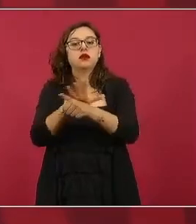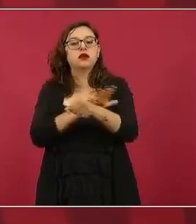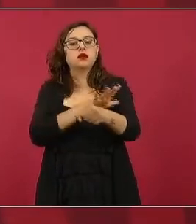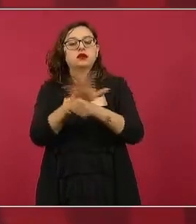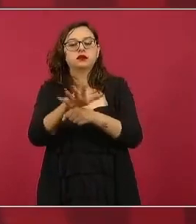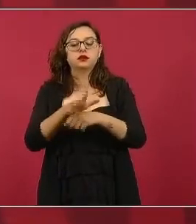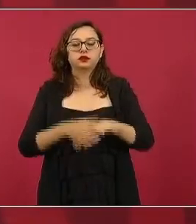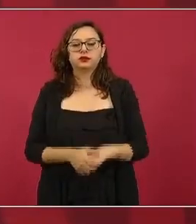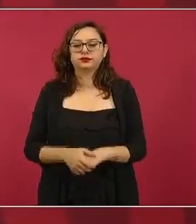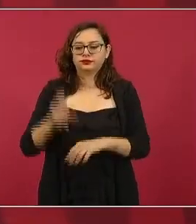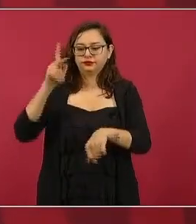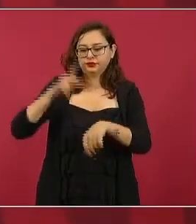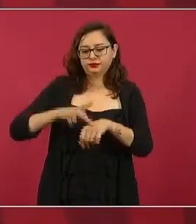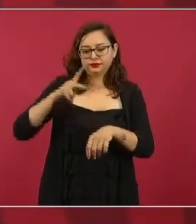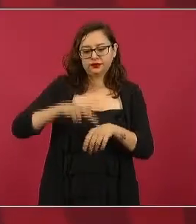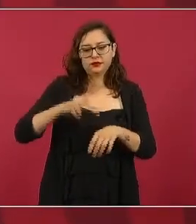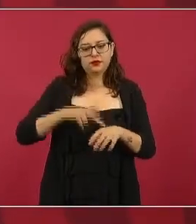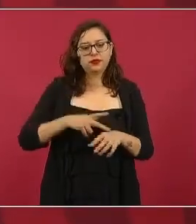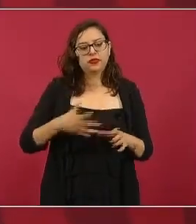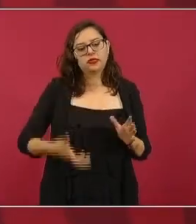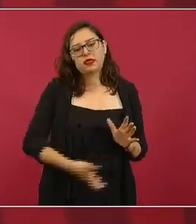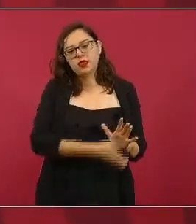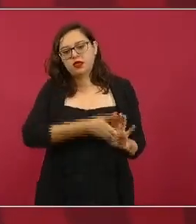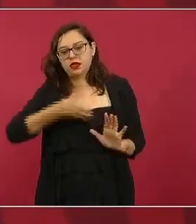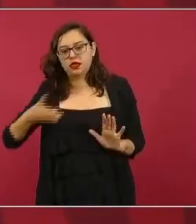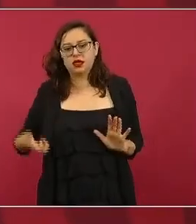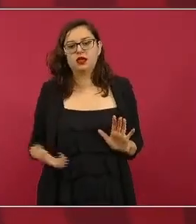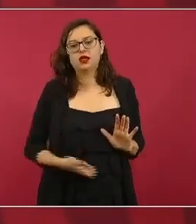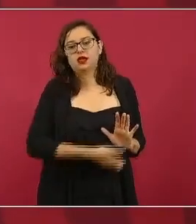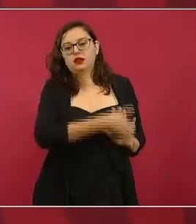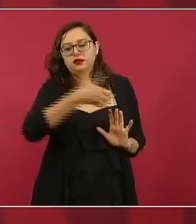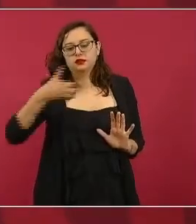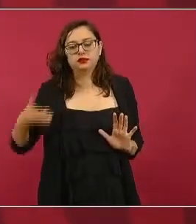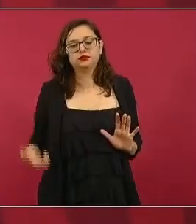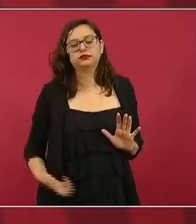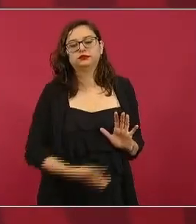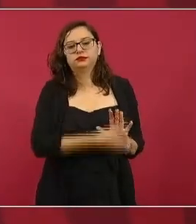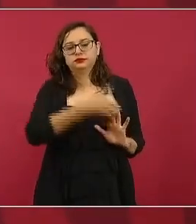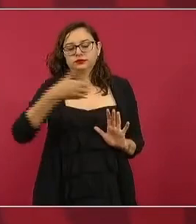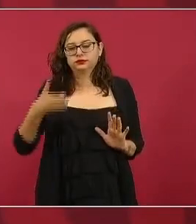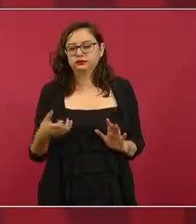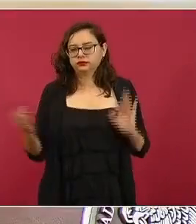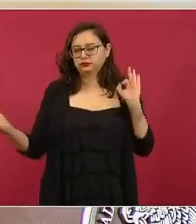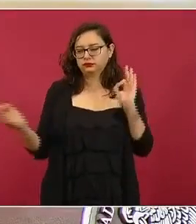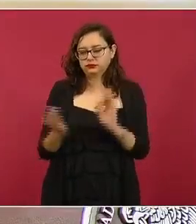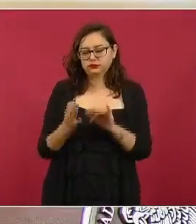imagínense de Playa del Carmen que está